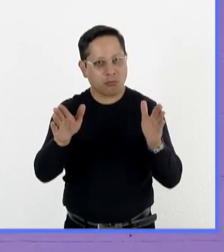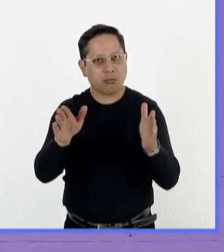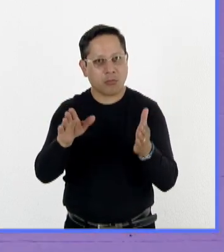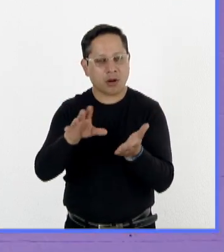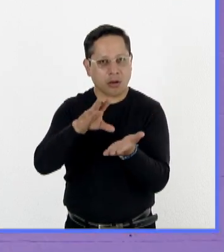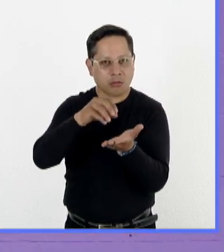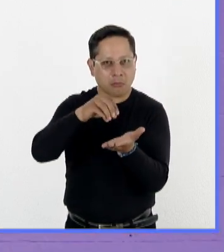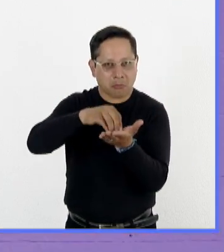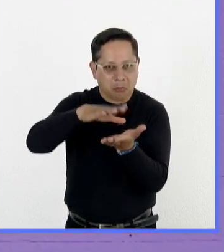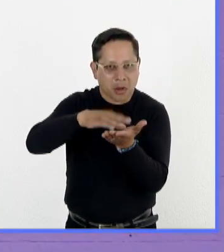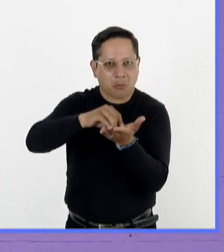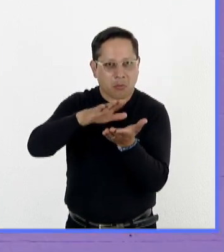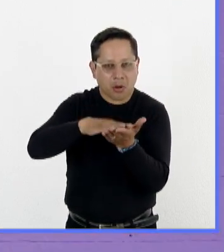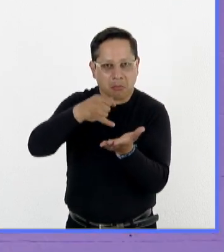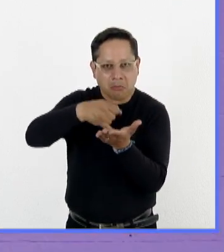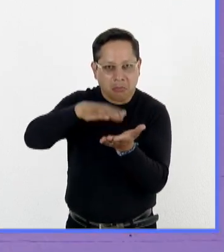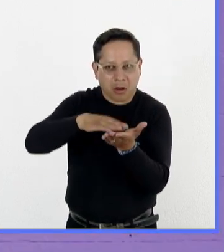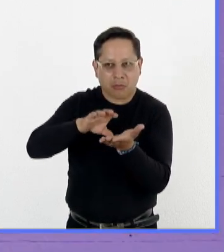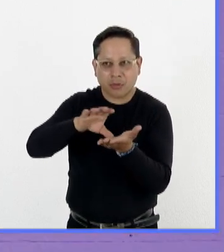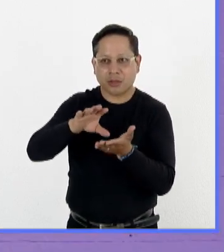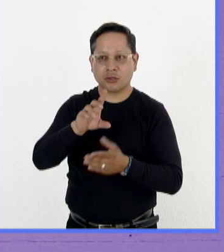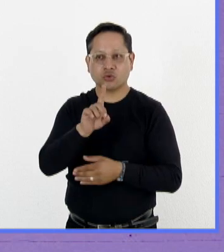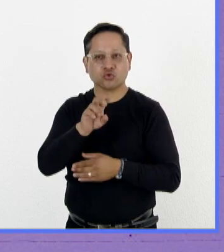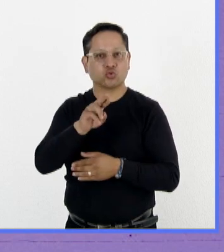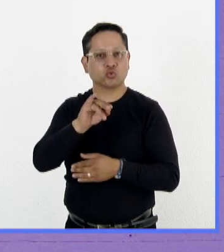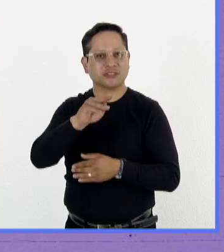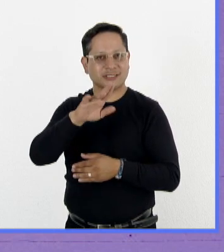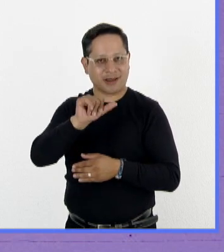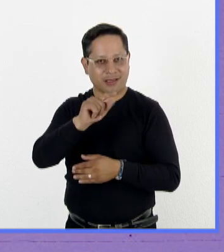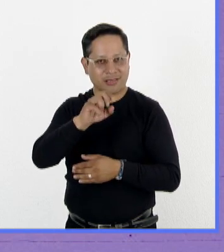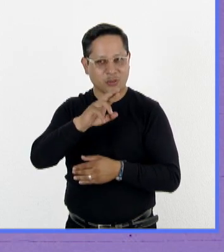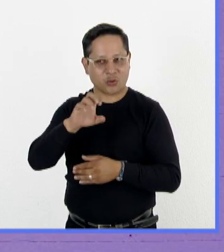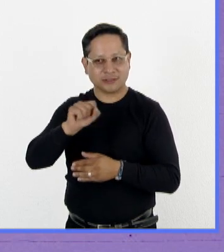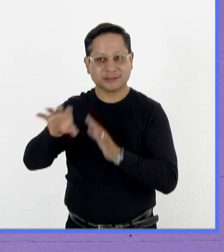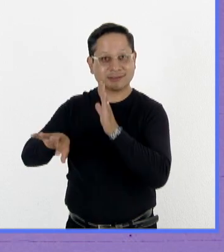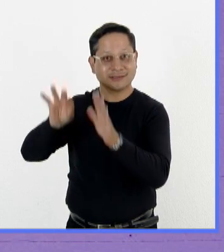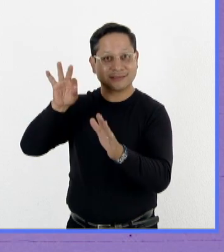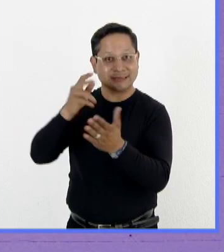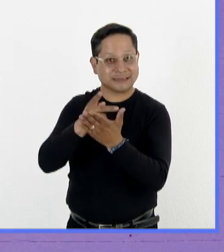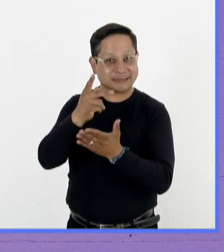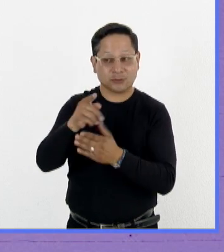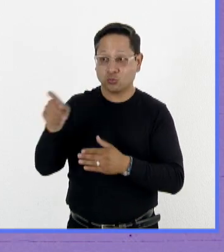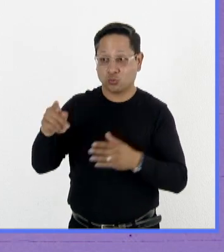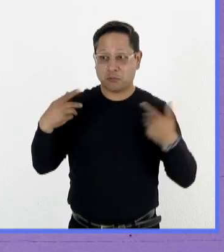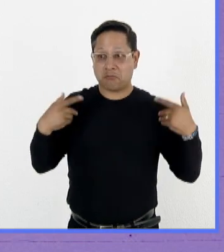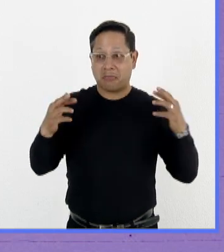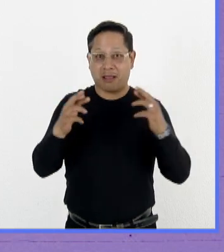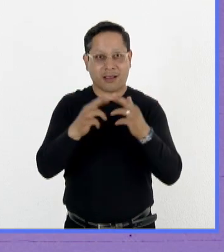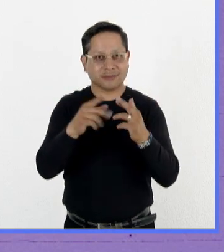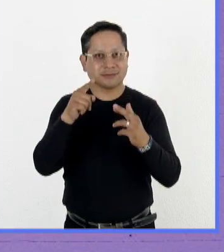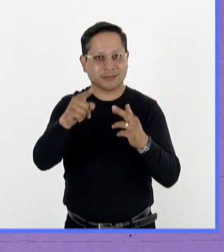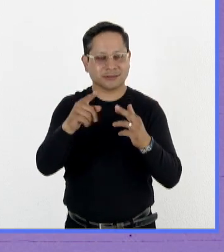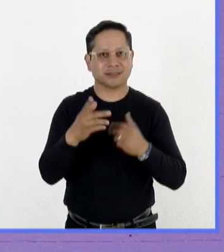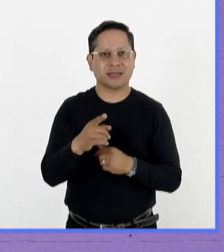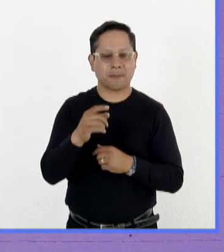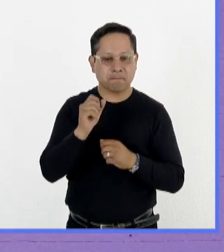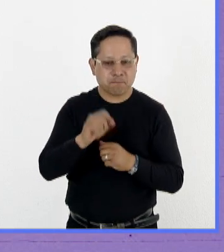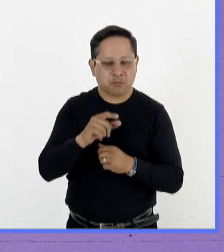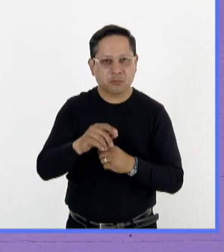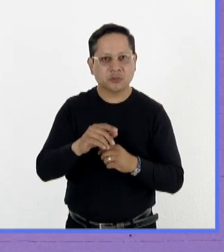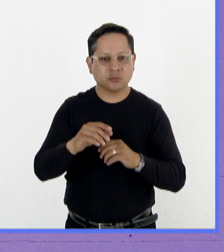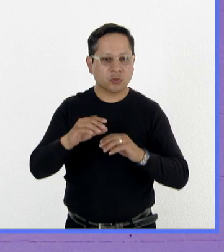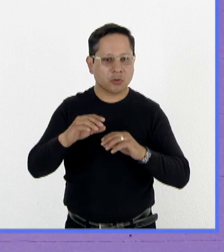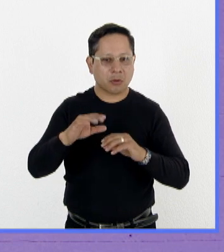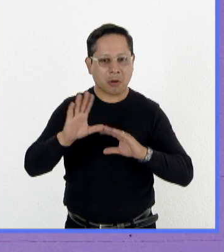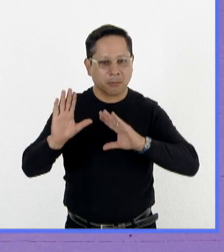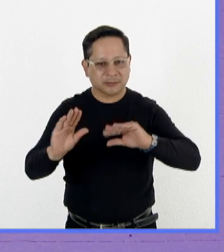Así que bueno, Drusila fue seleccionada este año. Muchísimas felicidades. Nos encanta saber que además eres docente de bachillerato en línea, de las